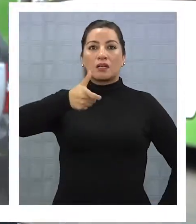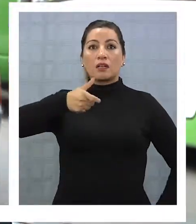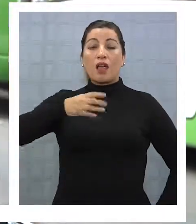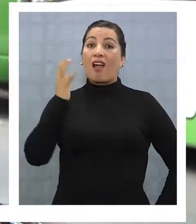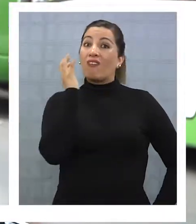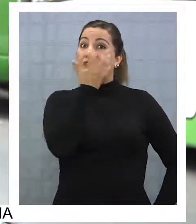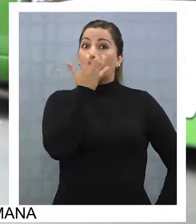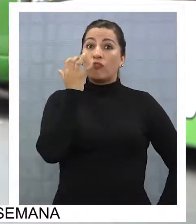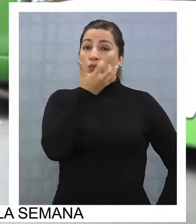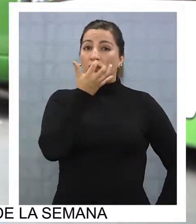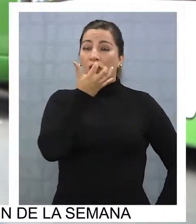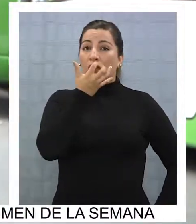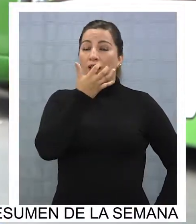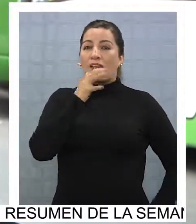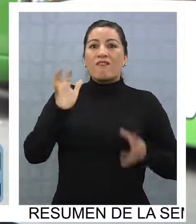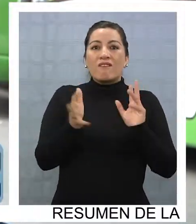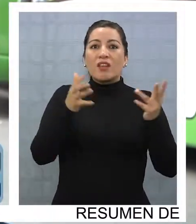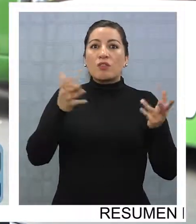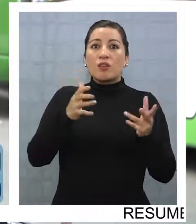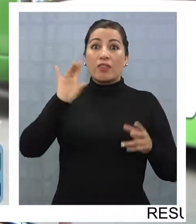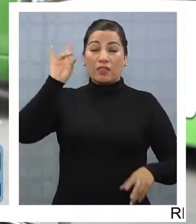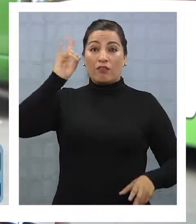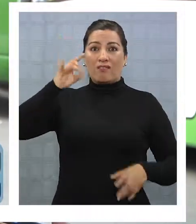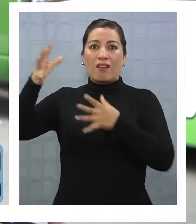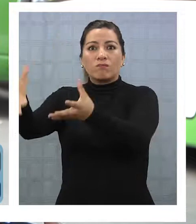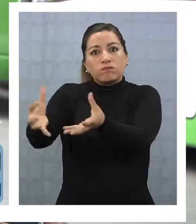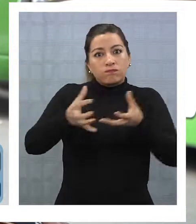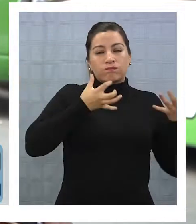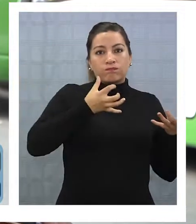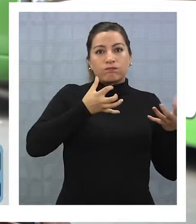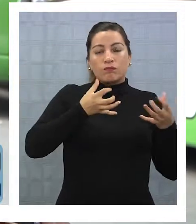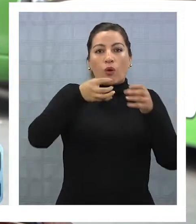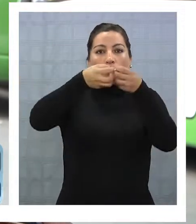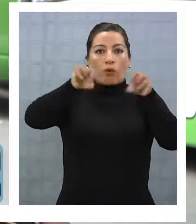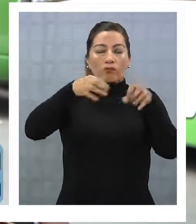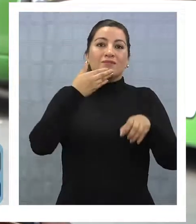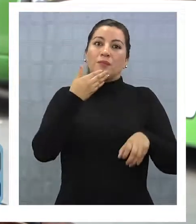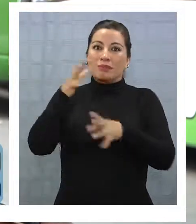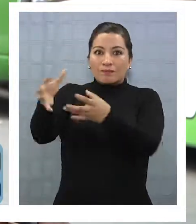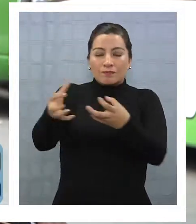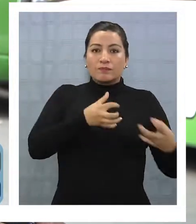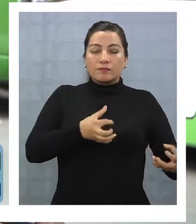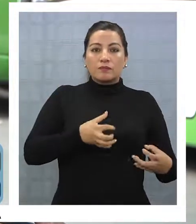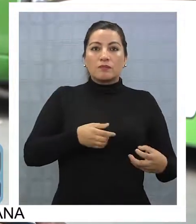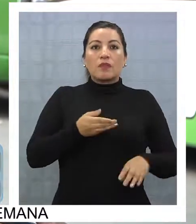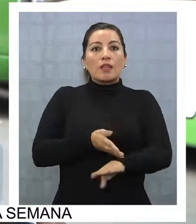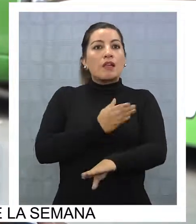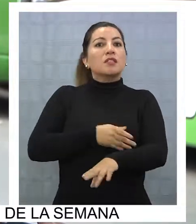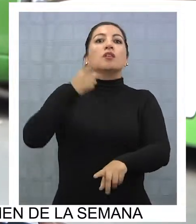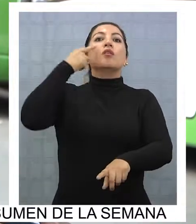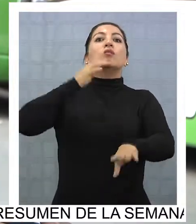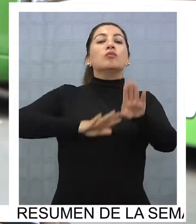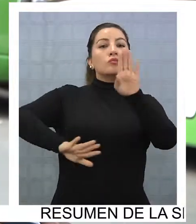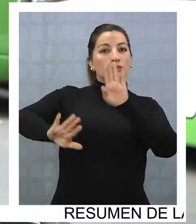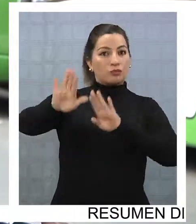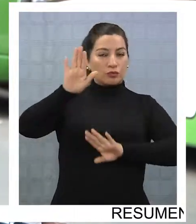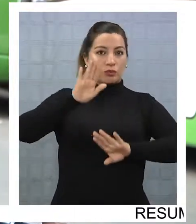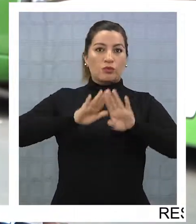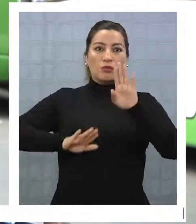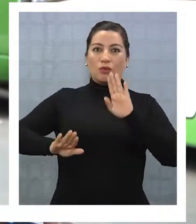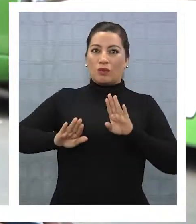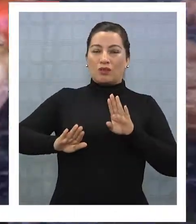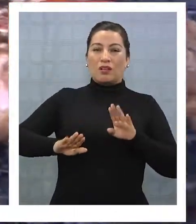frutas y hortalizas que vienen de Bolivia, huevos, ¿no?, para prevenir precisamente cualquier situación de